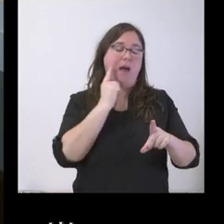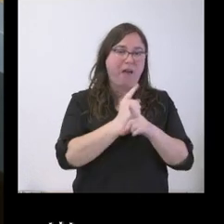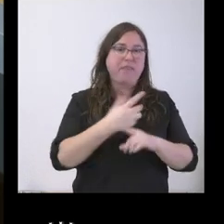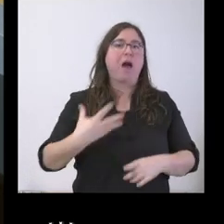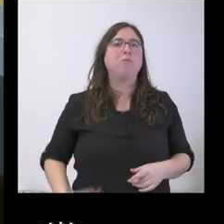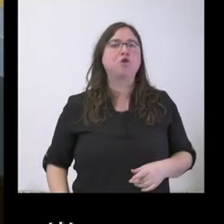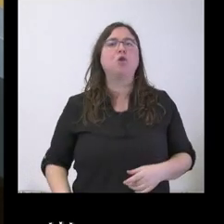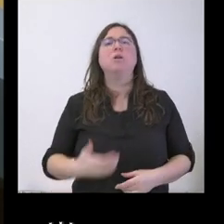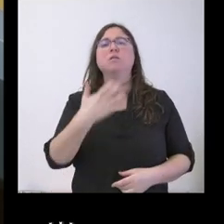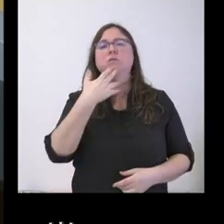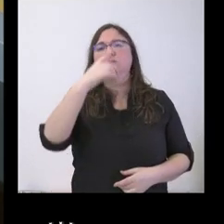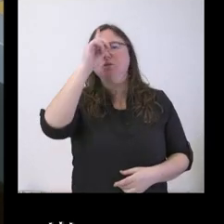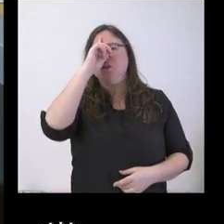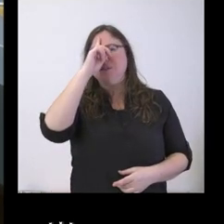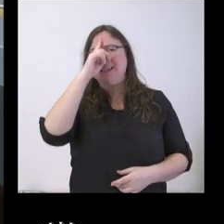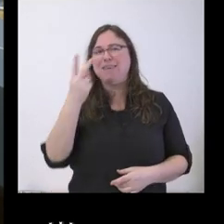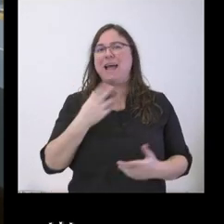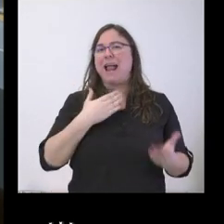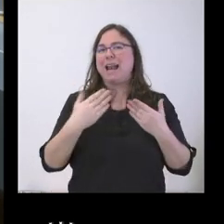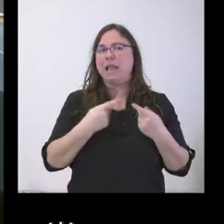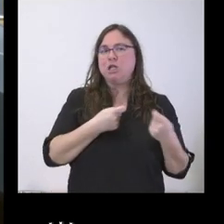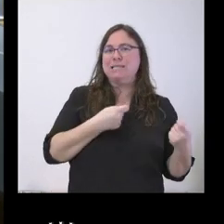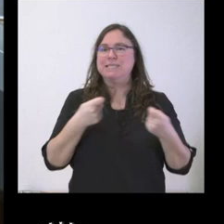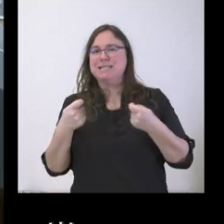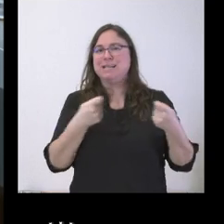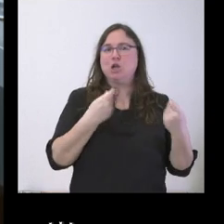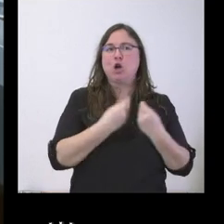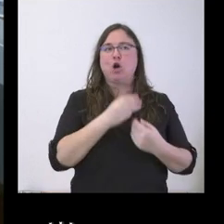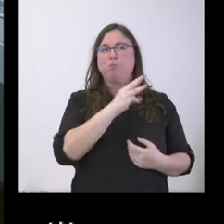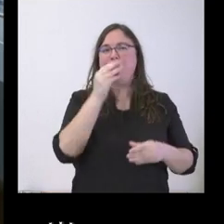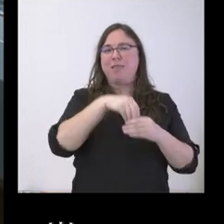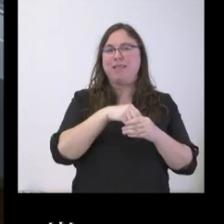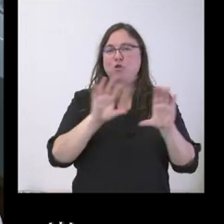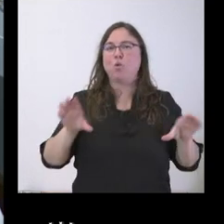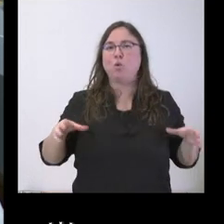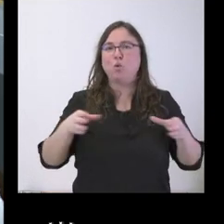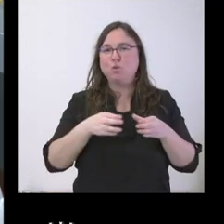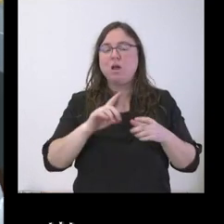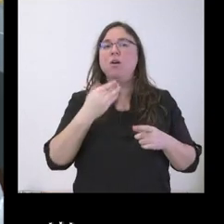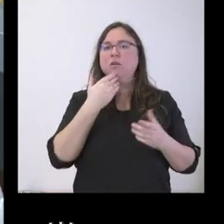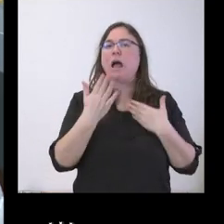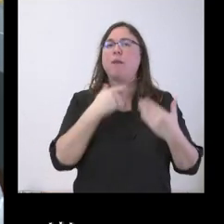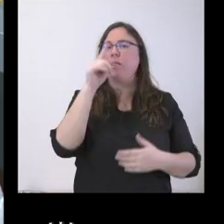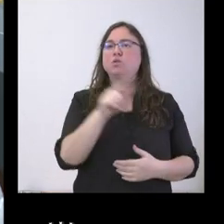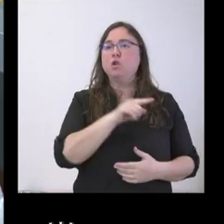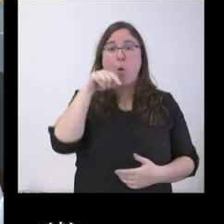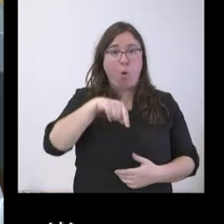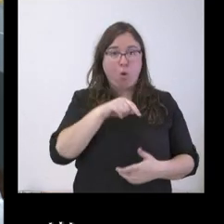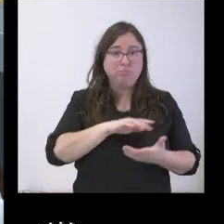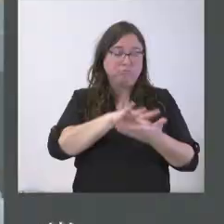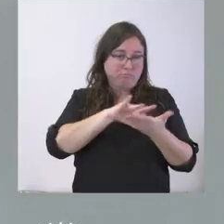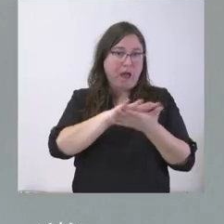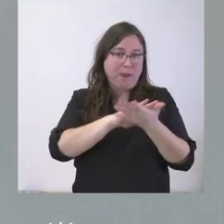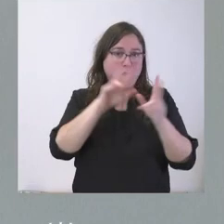llevaba Vox, no sé si están tensionando las relaciones con el Partido Popular en la Junta y si se ha hablado de este tema hoy en la reunión. Gracias.